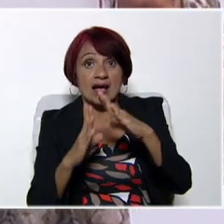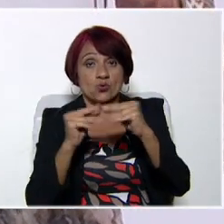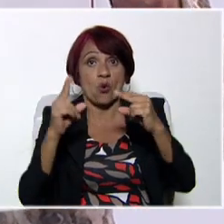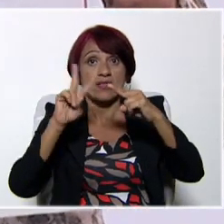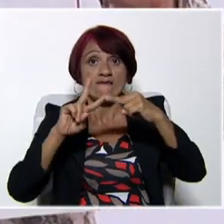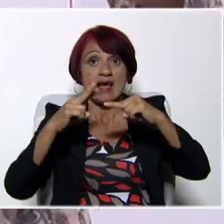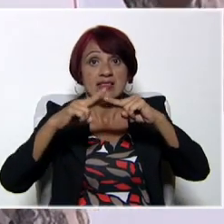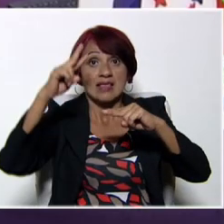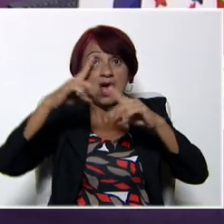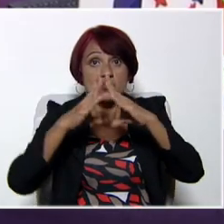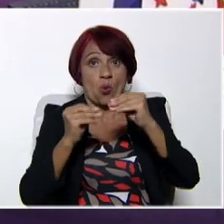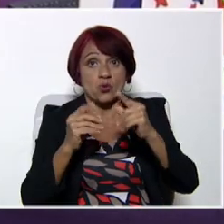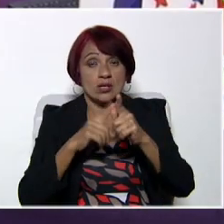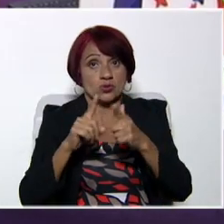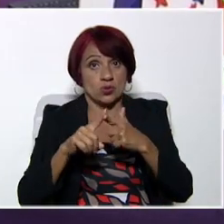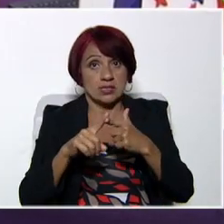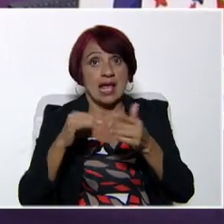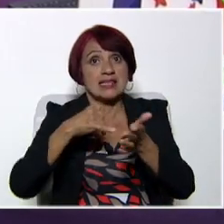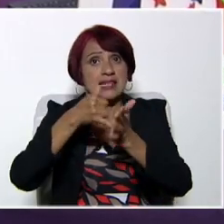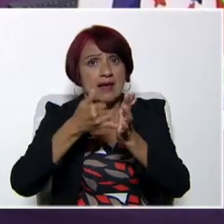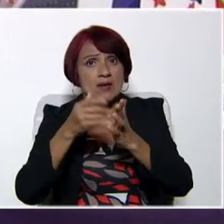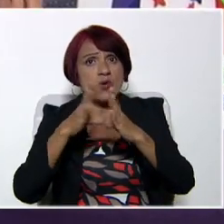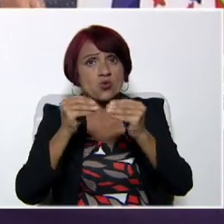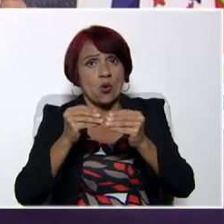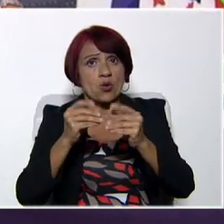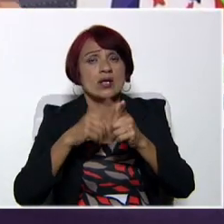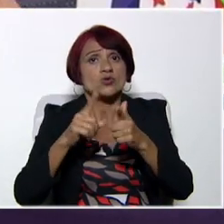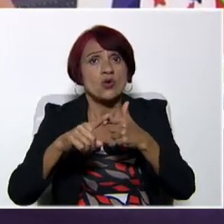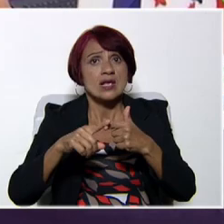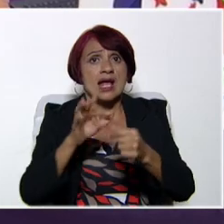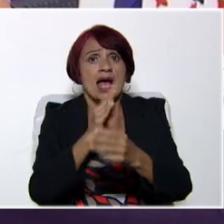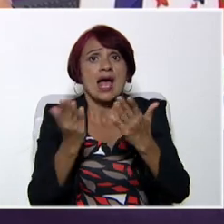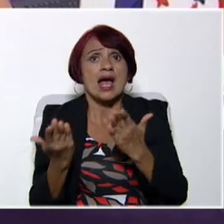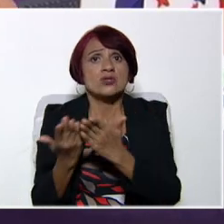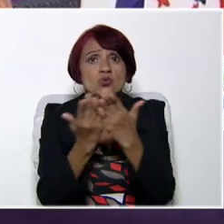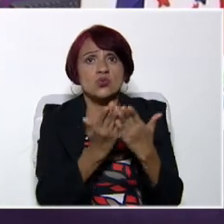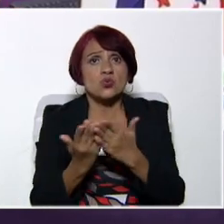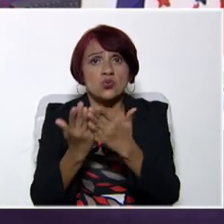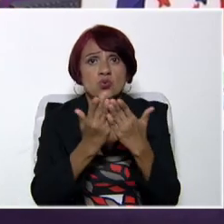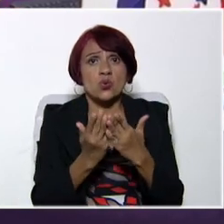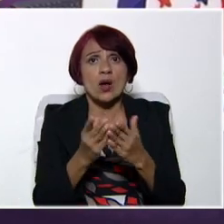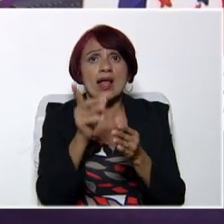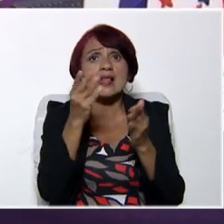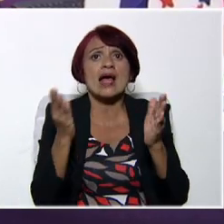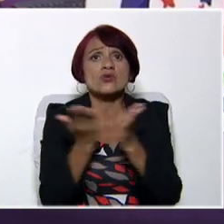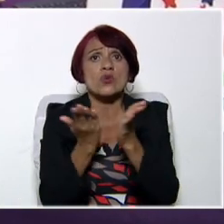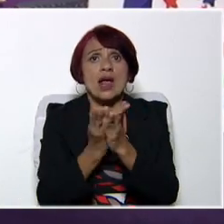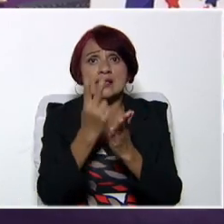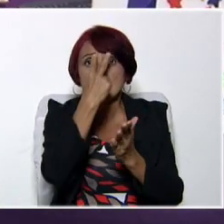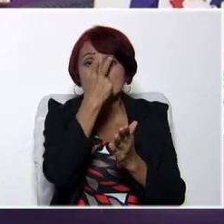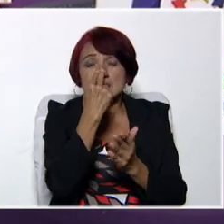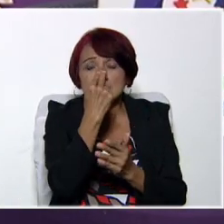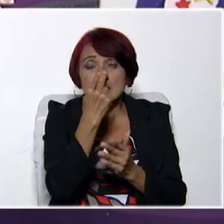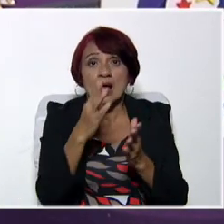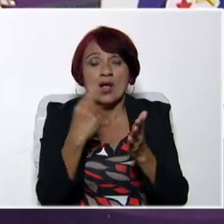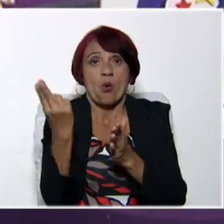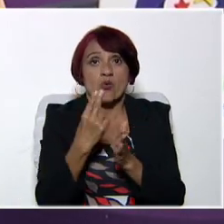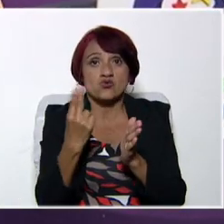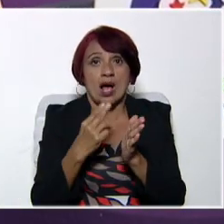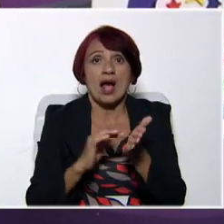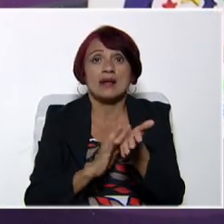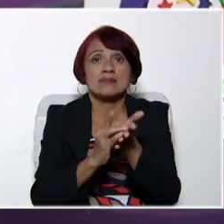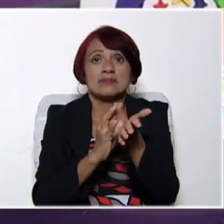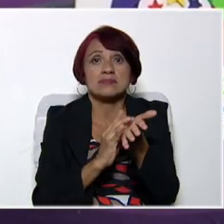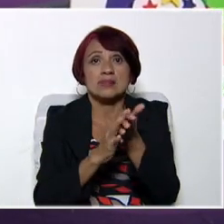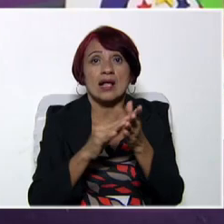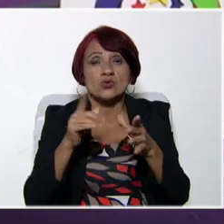Esto también lo pueden elaborar nuestros estudiantes con deficiencias visuales a través del uso de lo que es